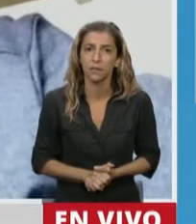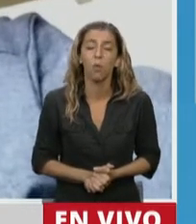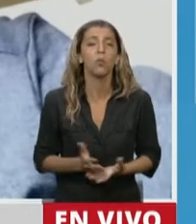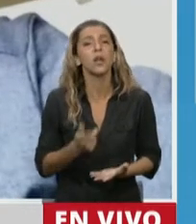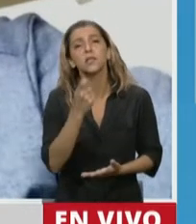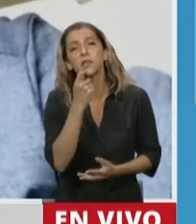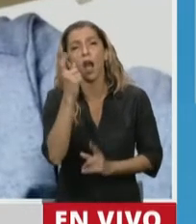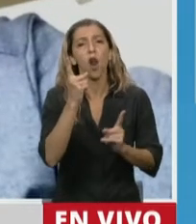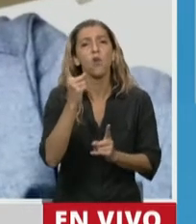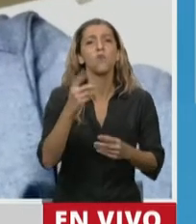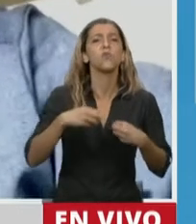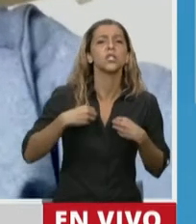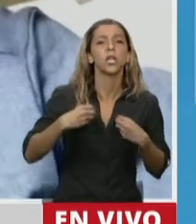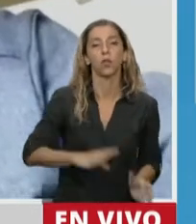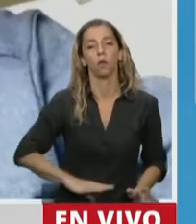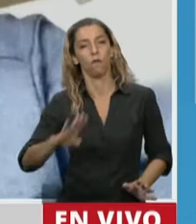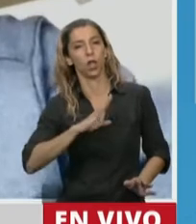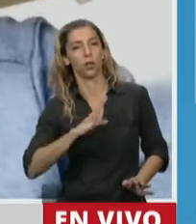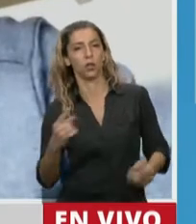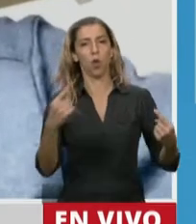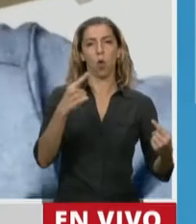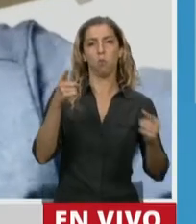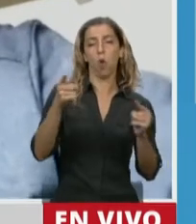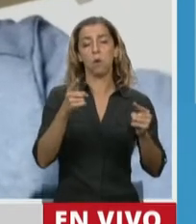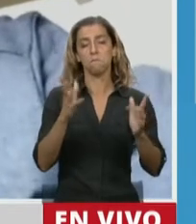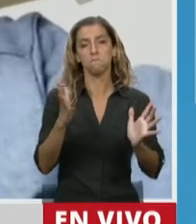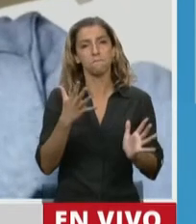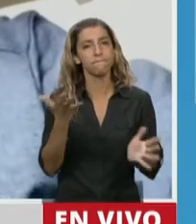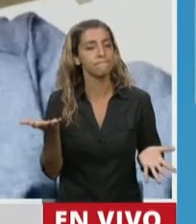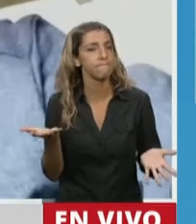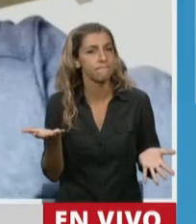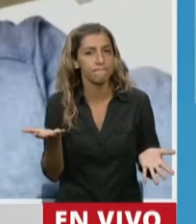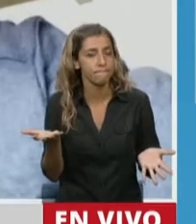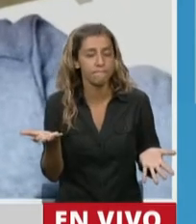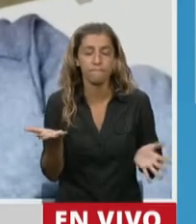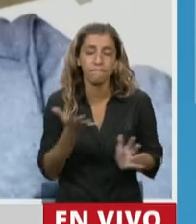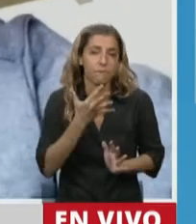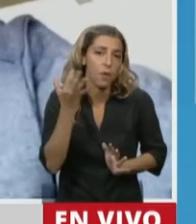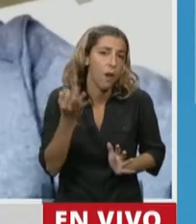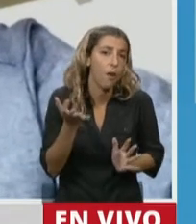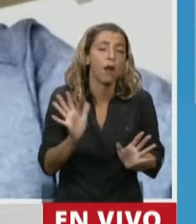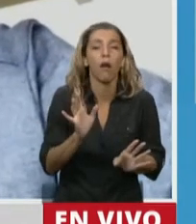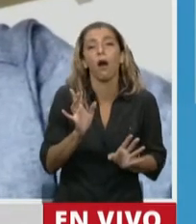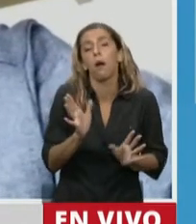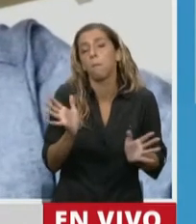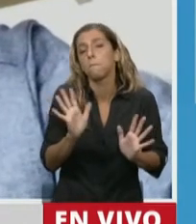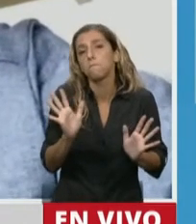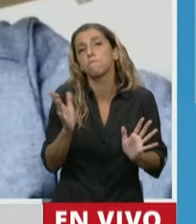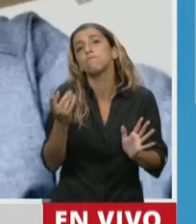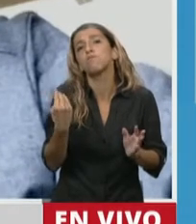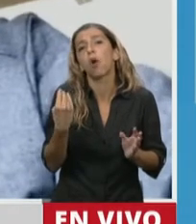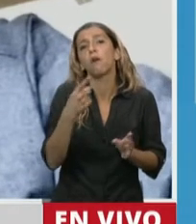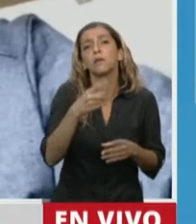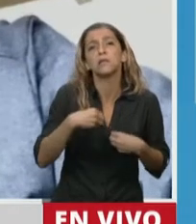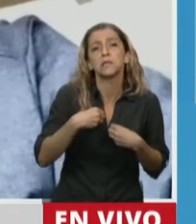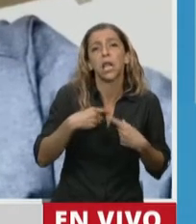agraviado y que se considere incurso en algún tipo o en alguna tipología o categoría especial de oposición,